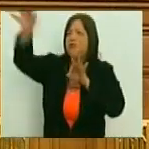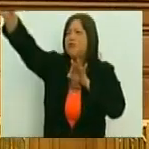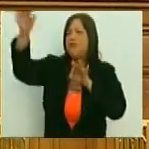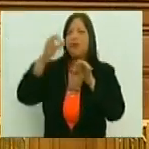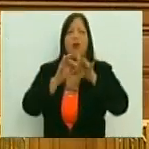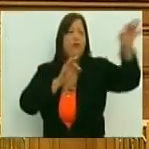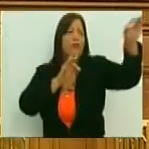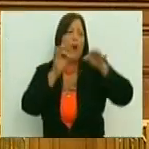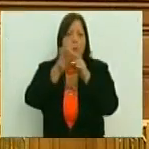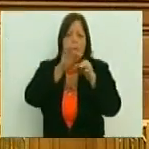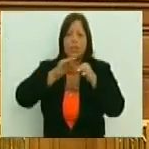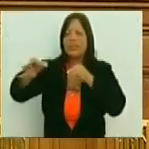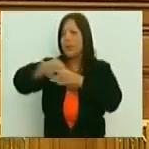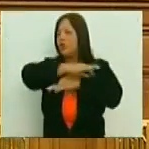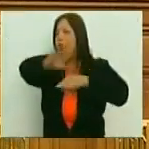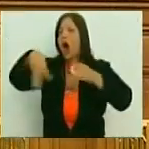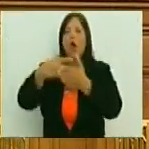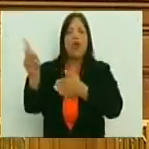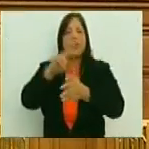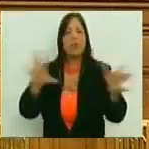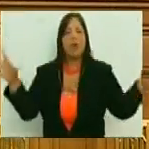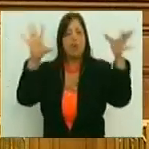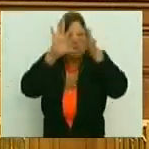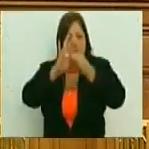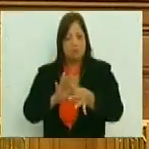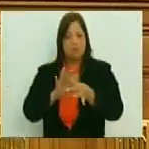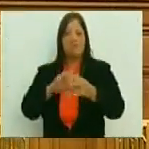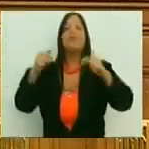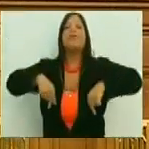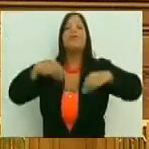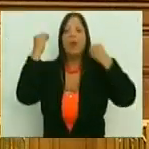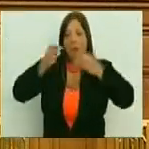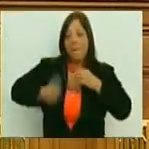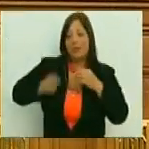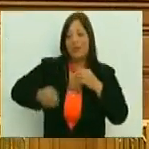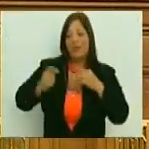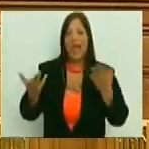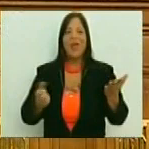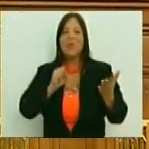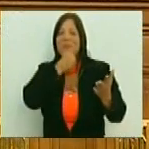hasta el municipio más pequeño, todos pensionados,